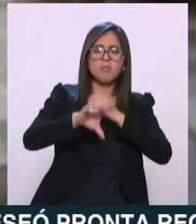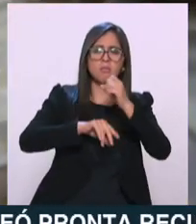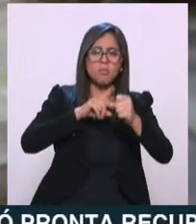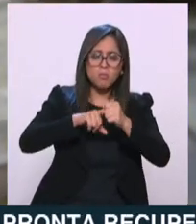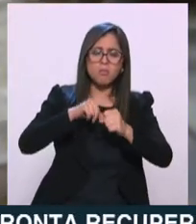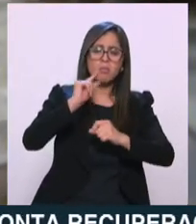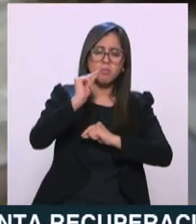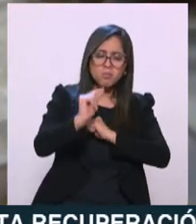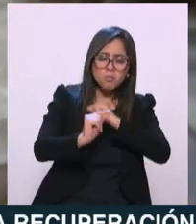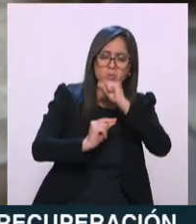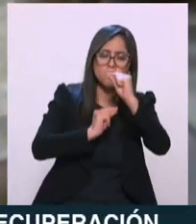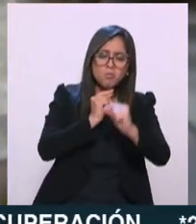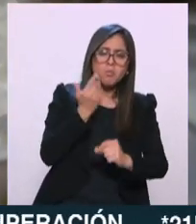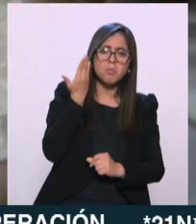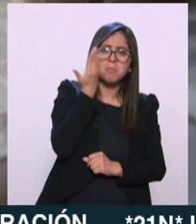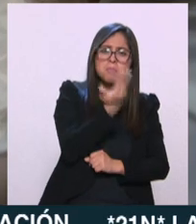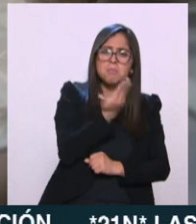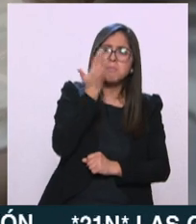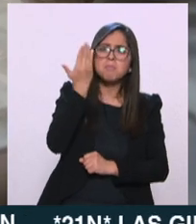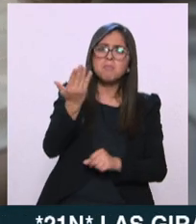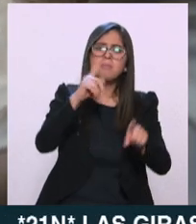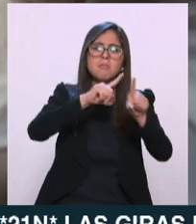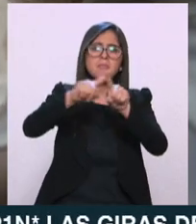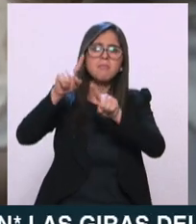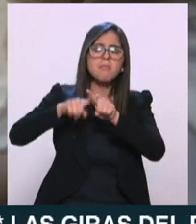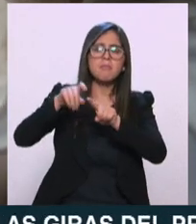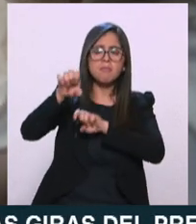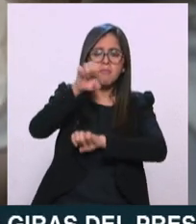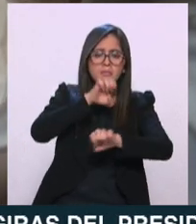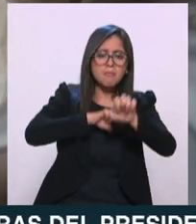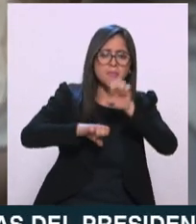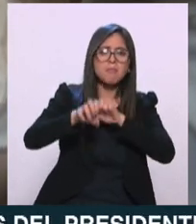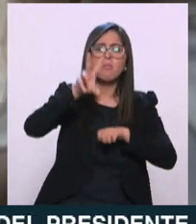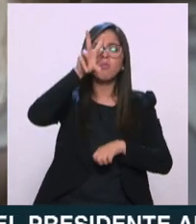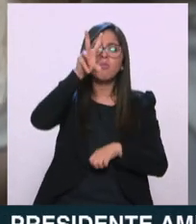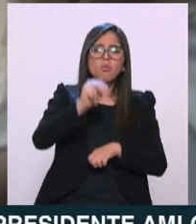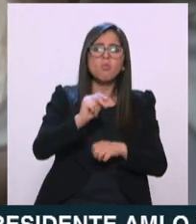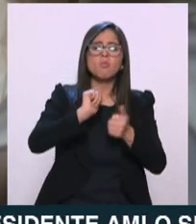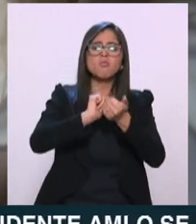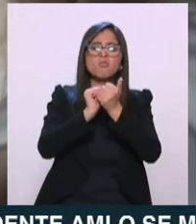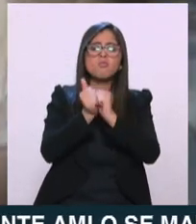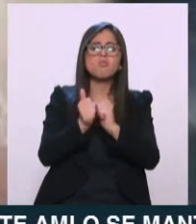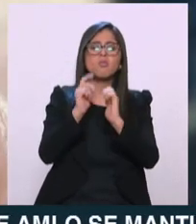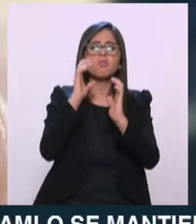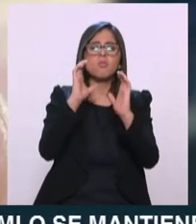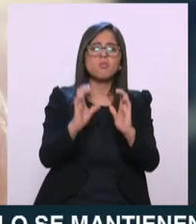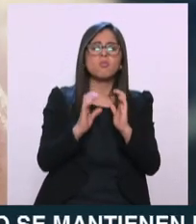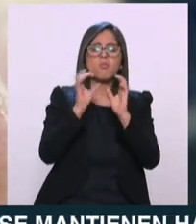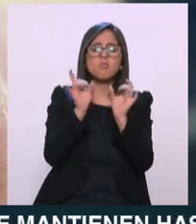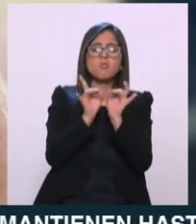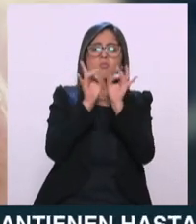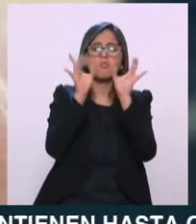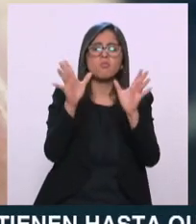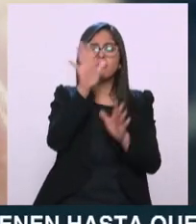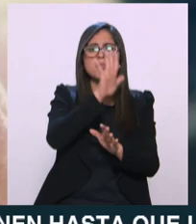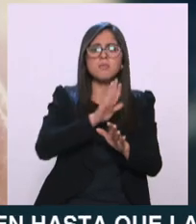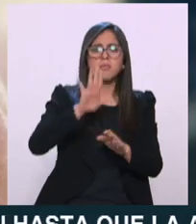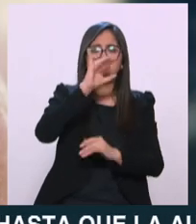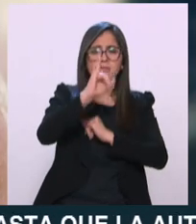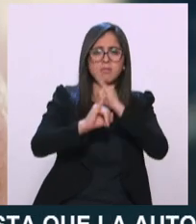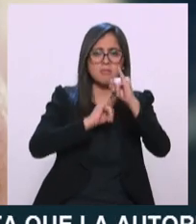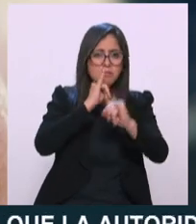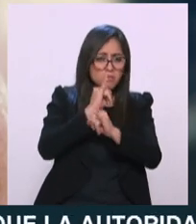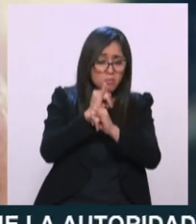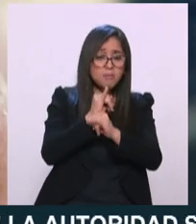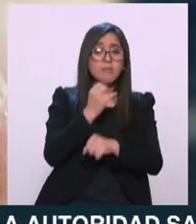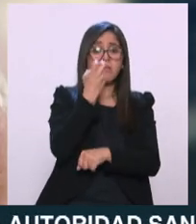se está ya exigiendo que las empresas ya no externalicen más los impactos ambientales, los internalicen. Las